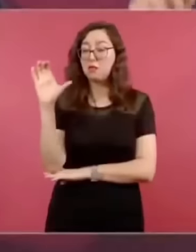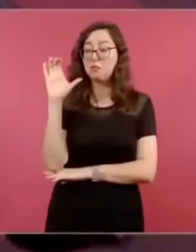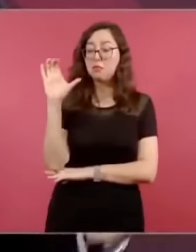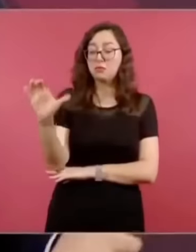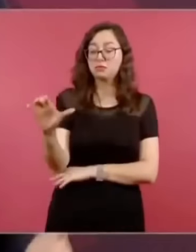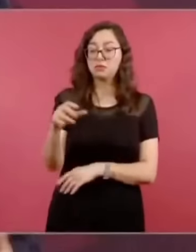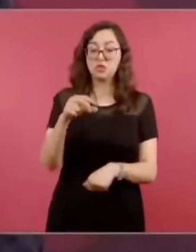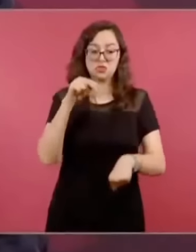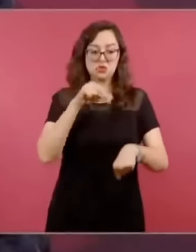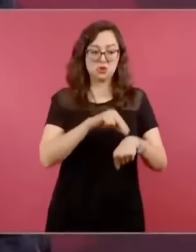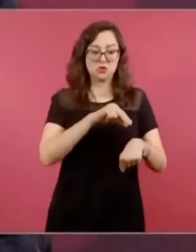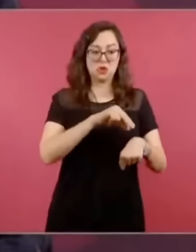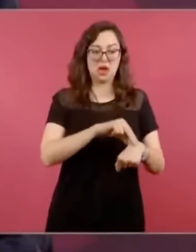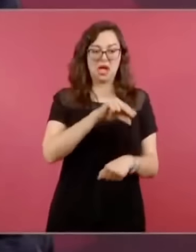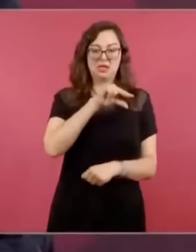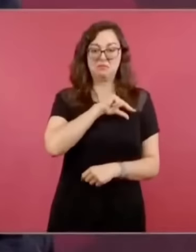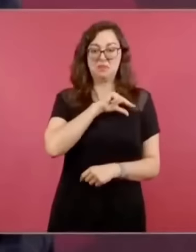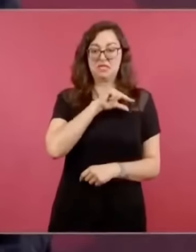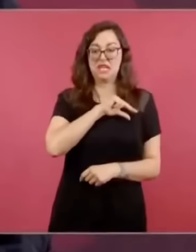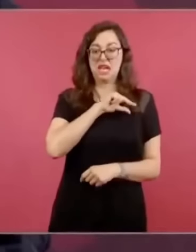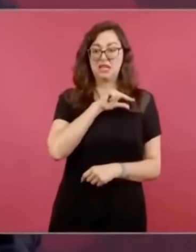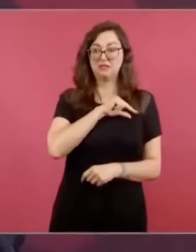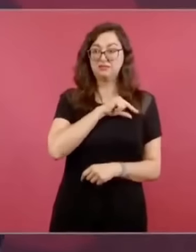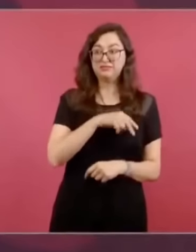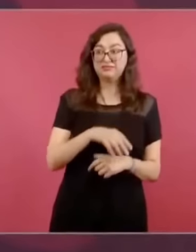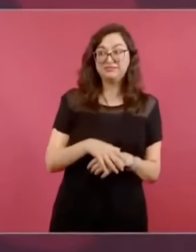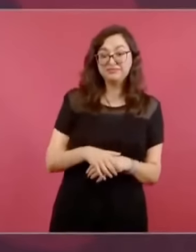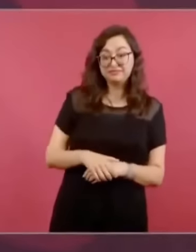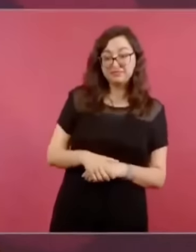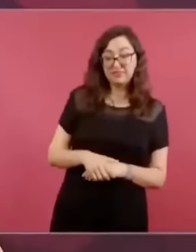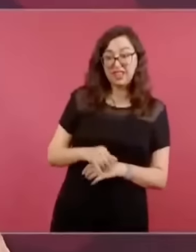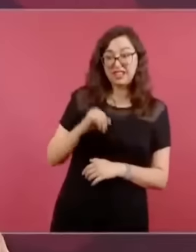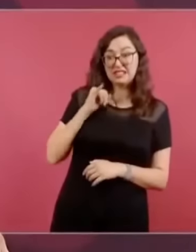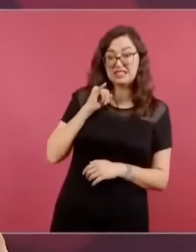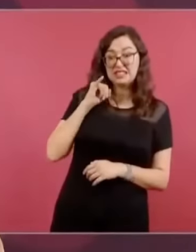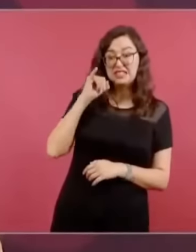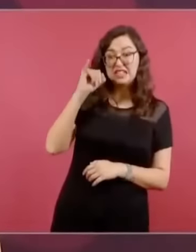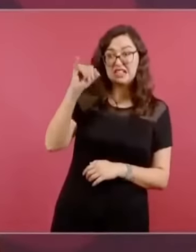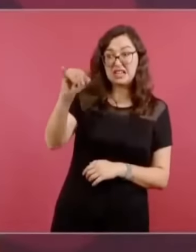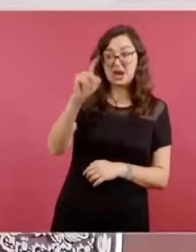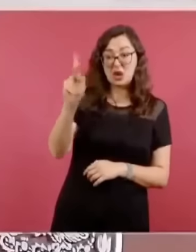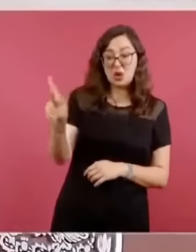especialista vaya a